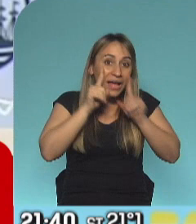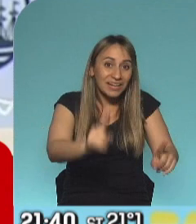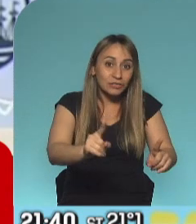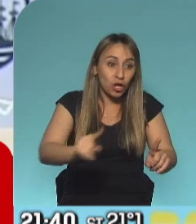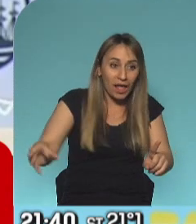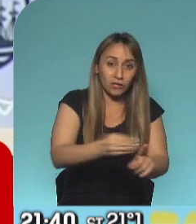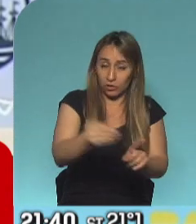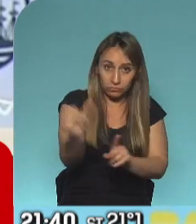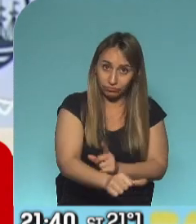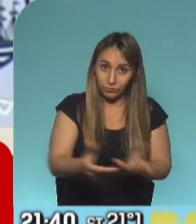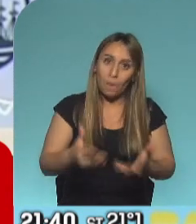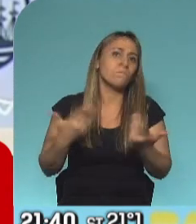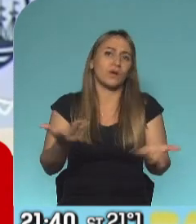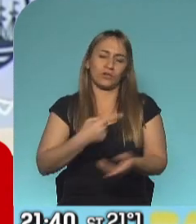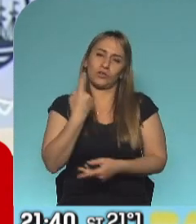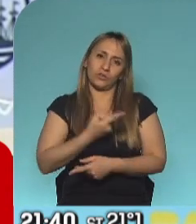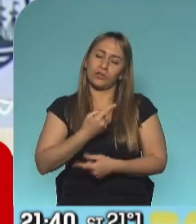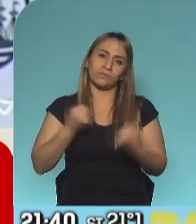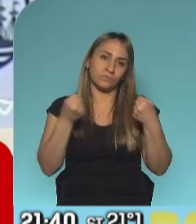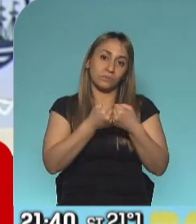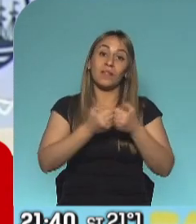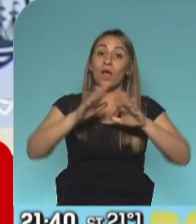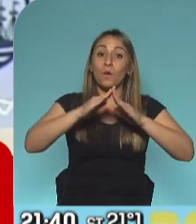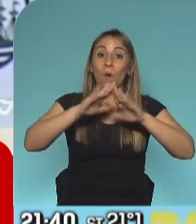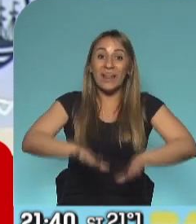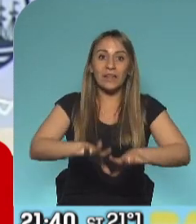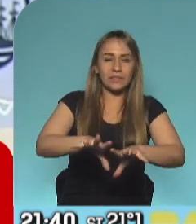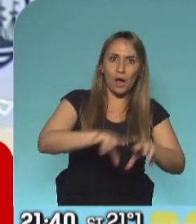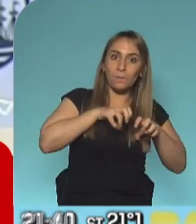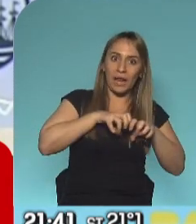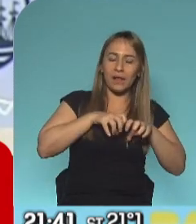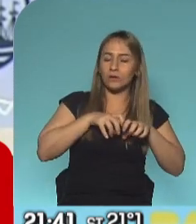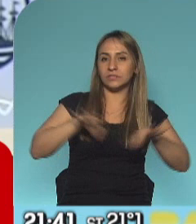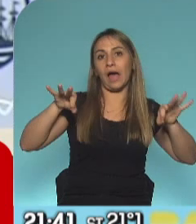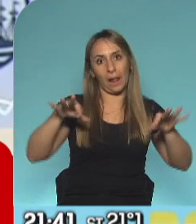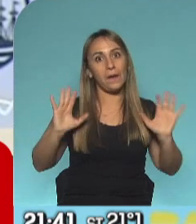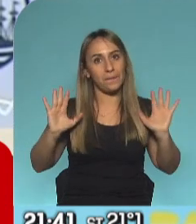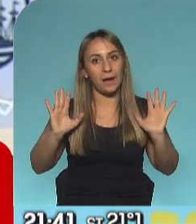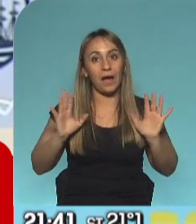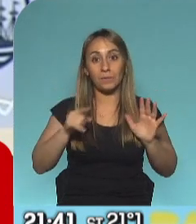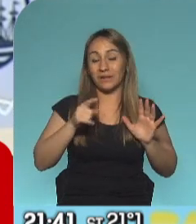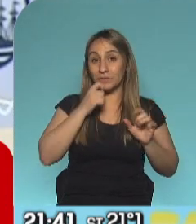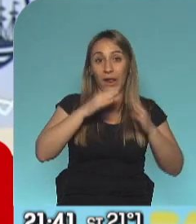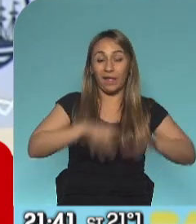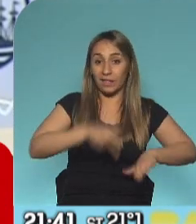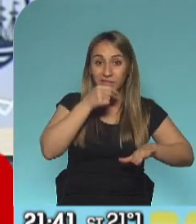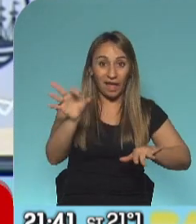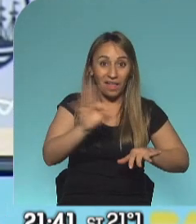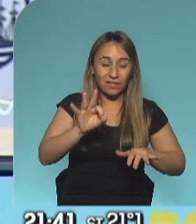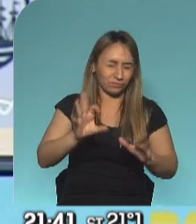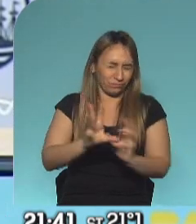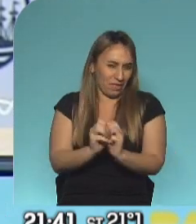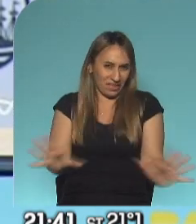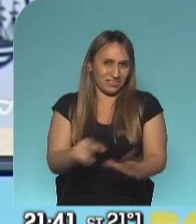siempre insistimos, la cuarentena precoz salvó una catástrofe sanitaria que es muy difícil de ver, porque como no